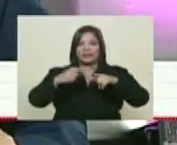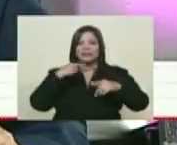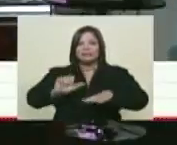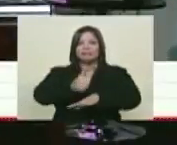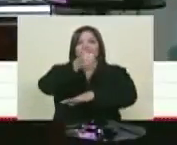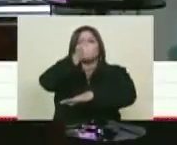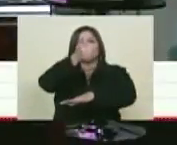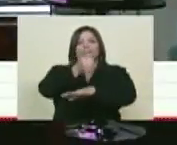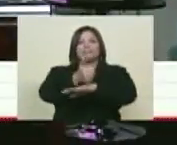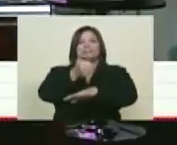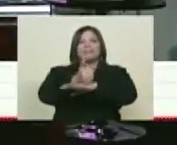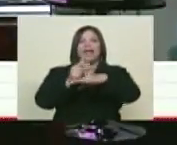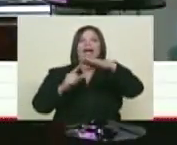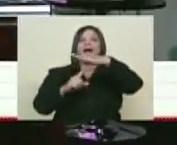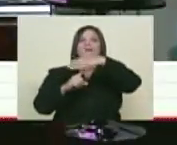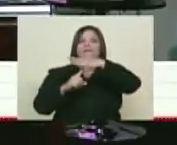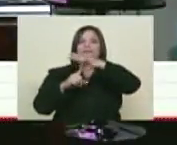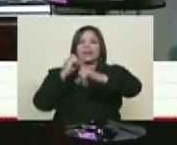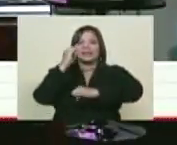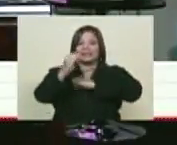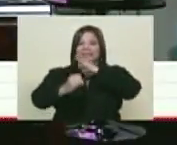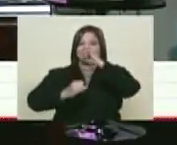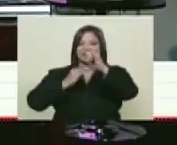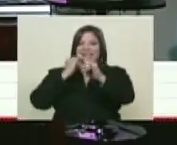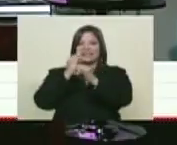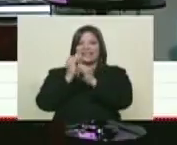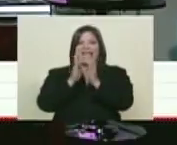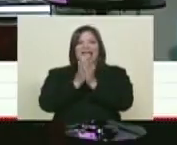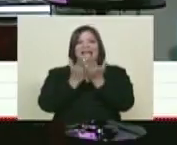Con Ernesto Villegas.